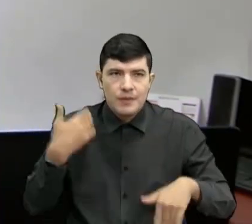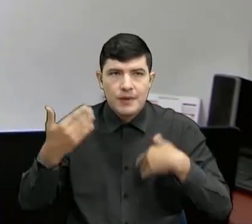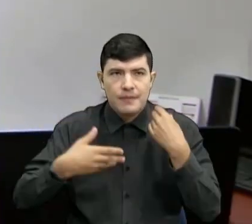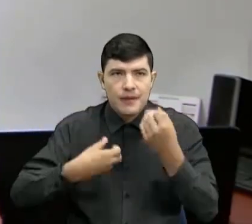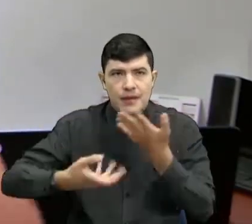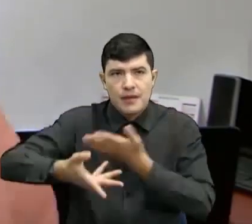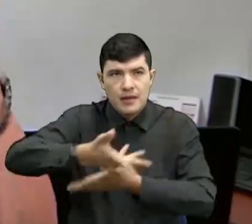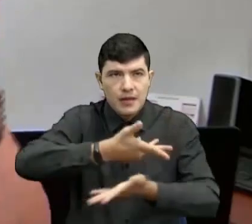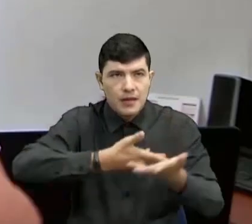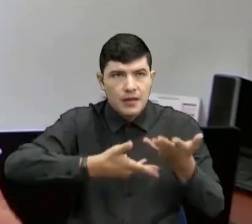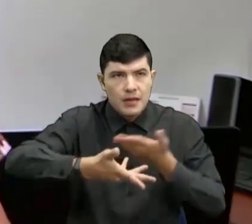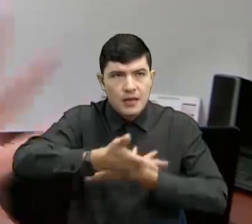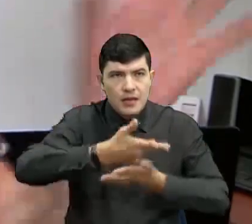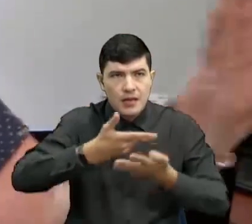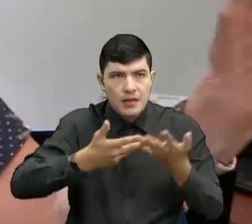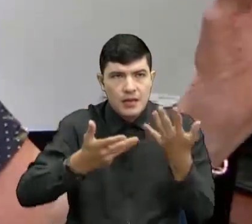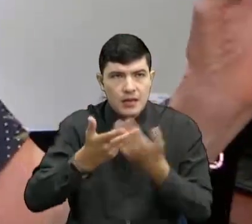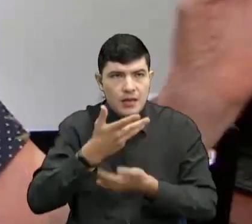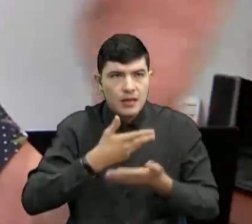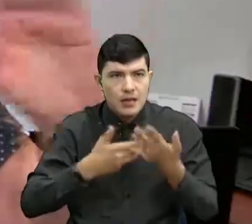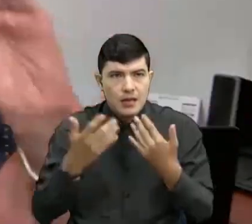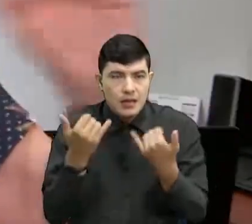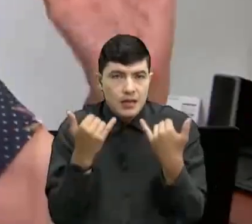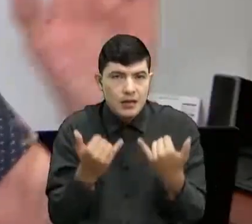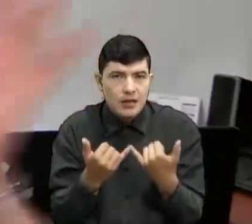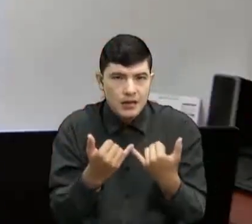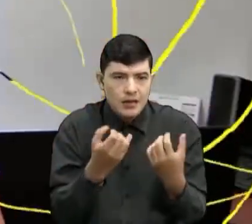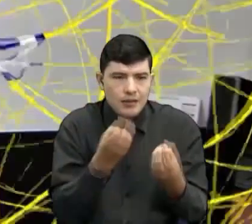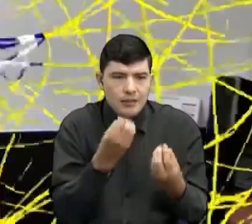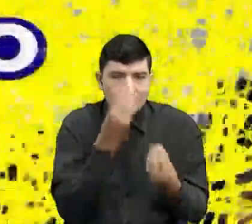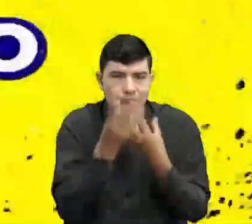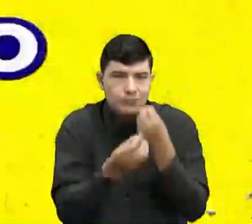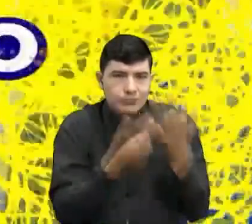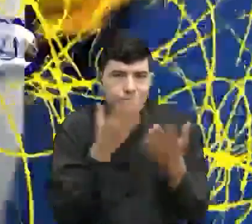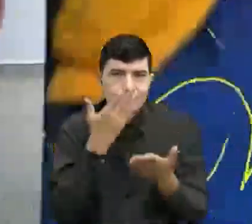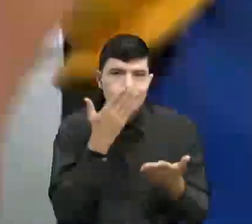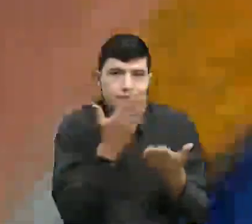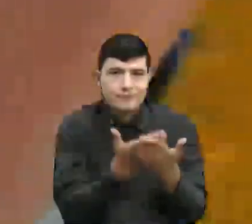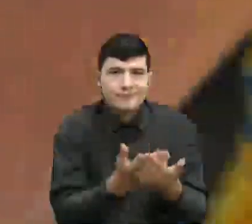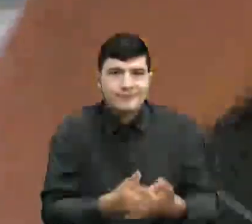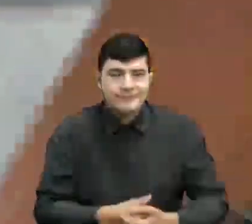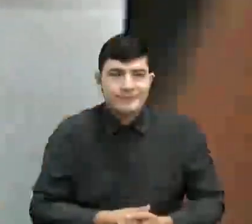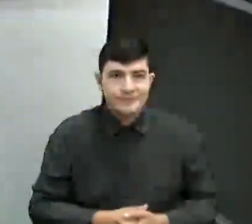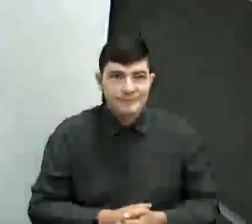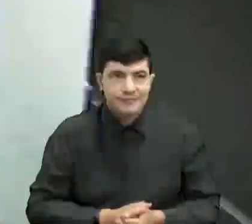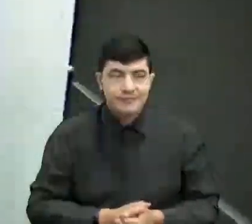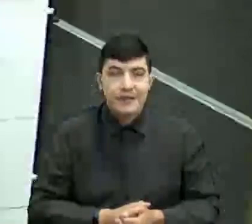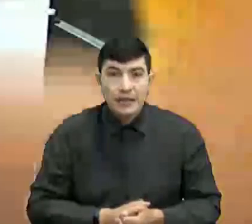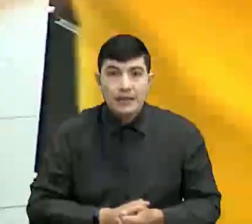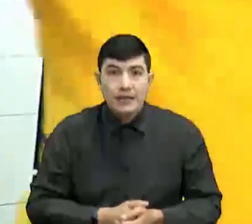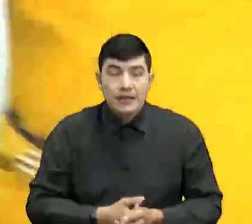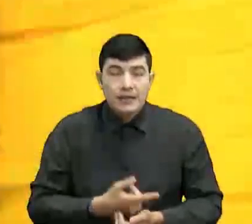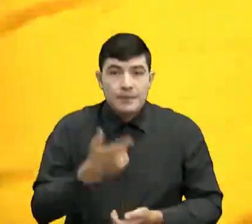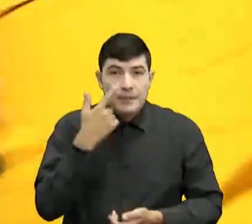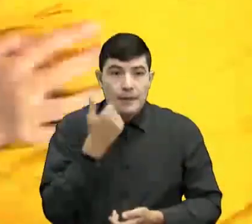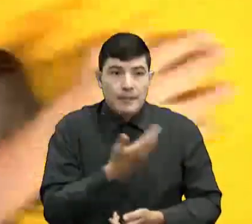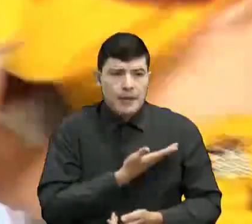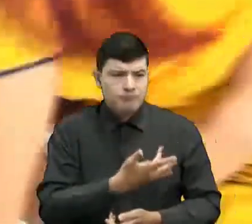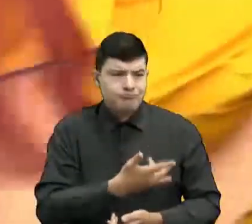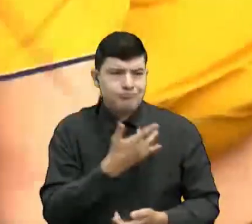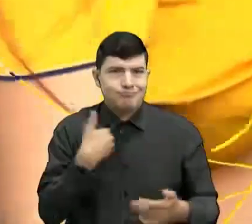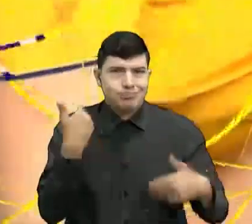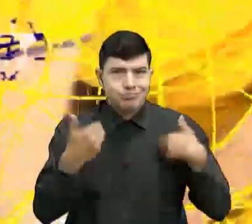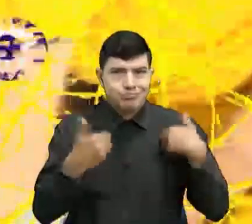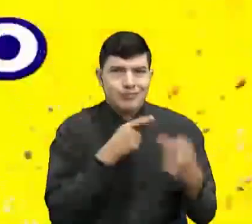compartir. Y aunque sea de lejos, mandarles un beso y un saludo. Los padres se sienten contentos con este tipo de